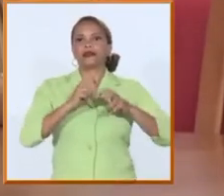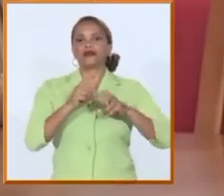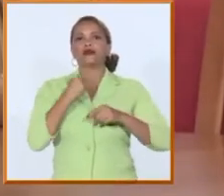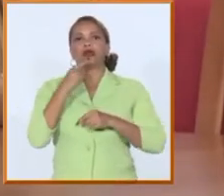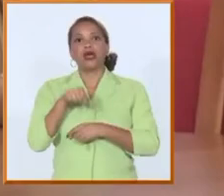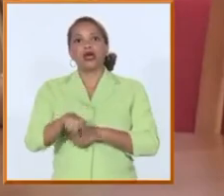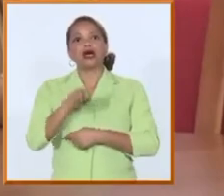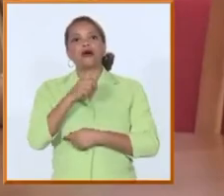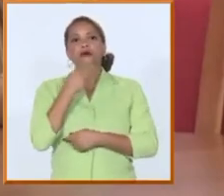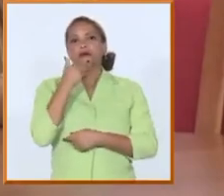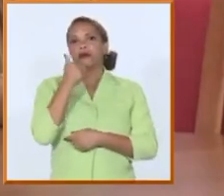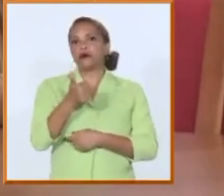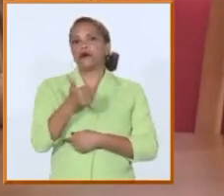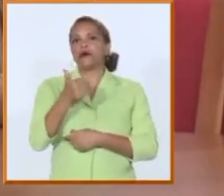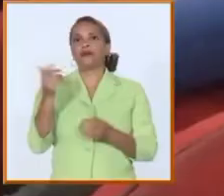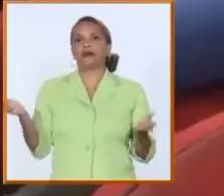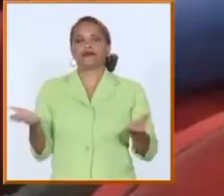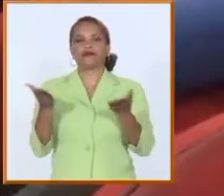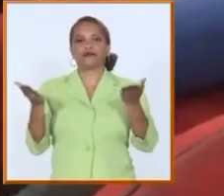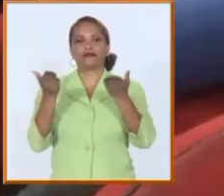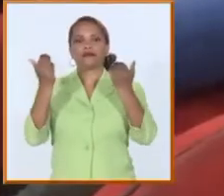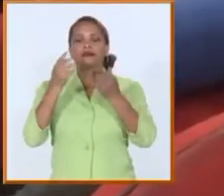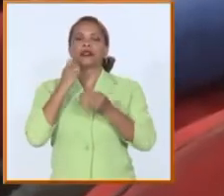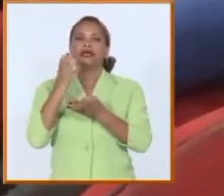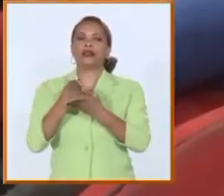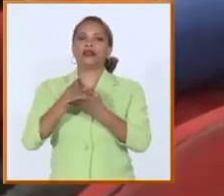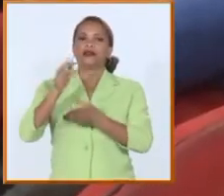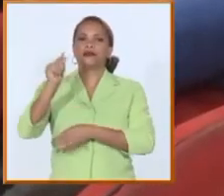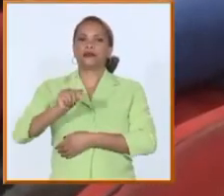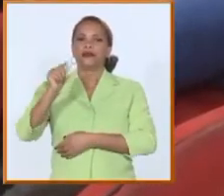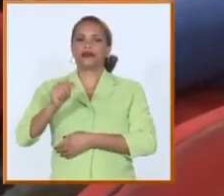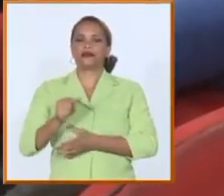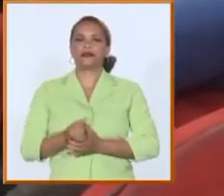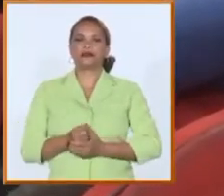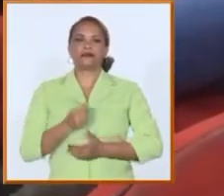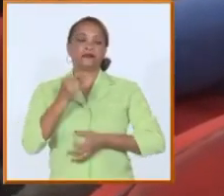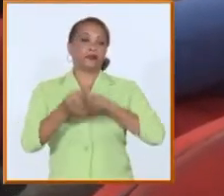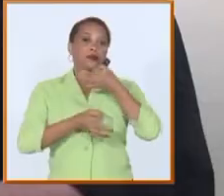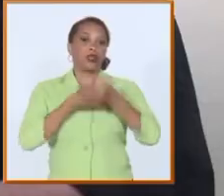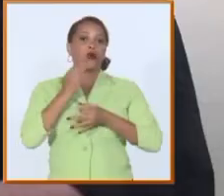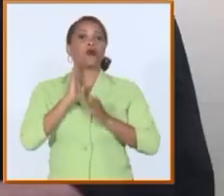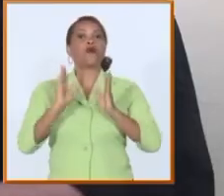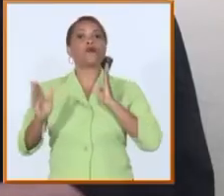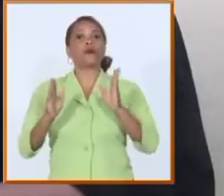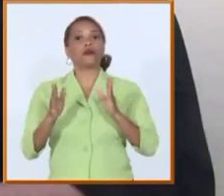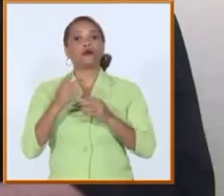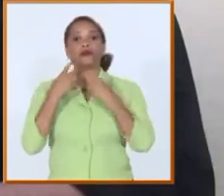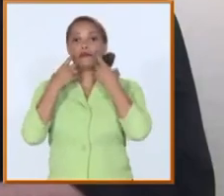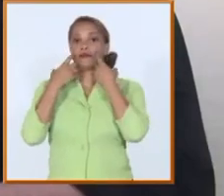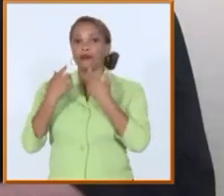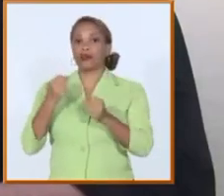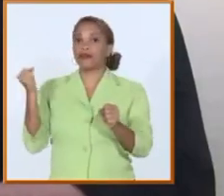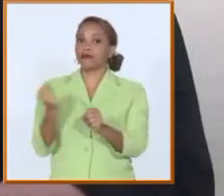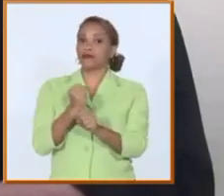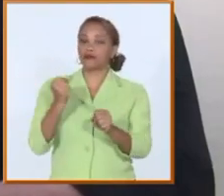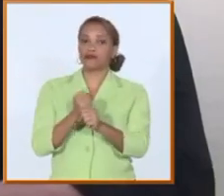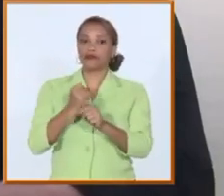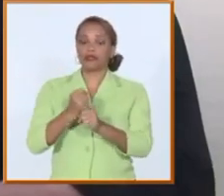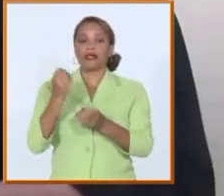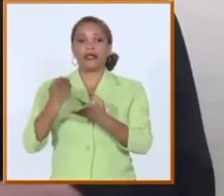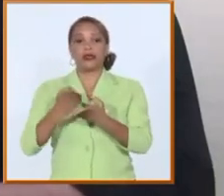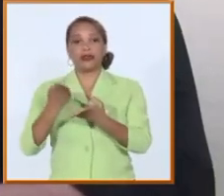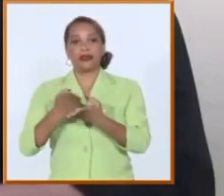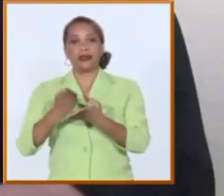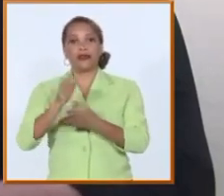que favorecen la formación integral del estudiante va a ser un periodo retador con una intensa actividad estudiantil